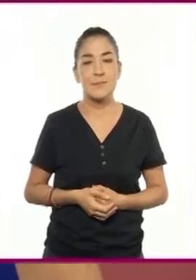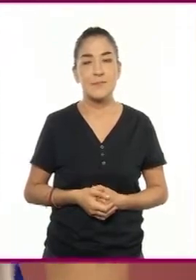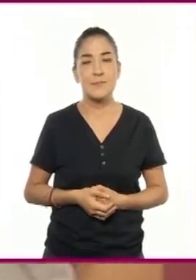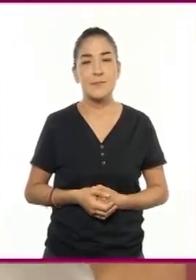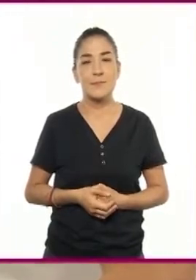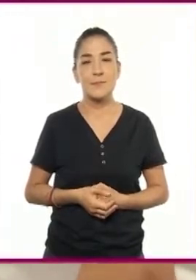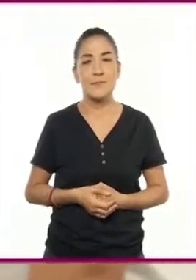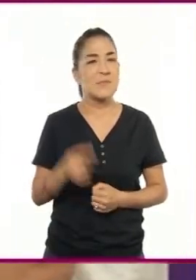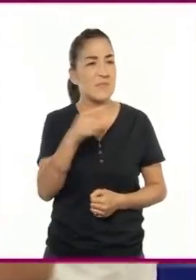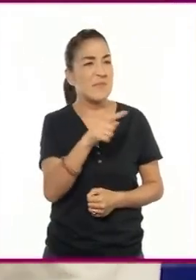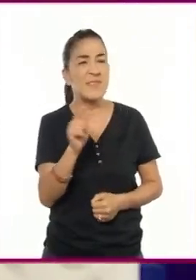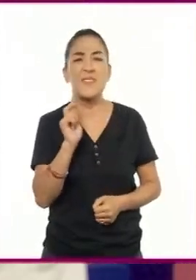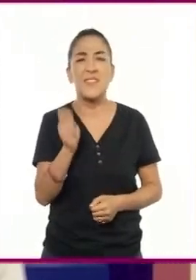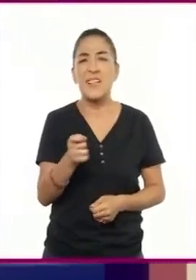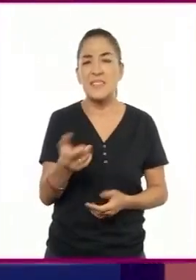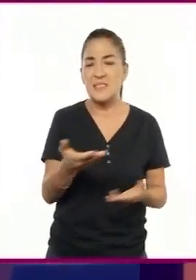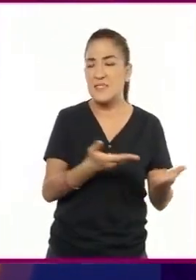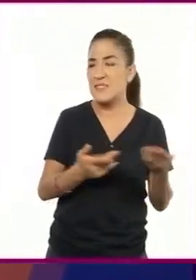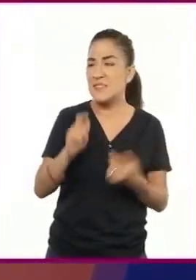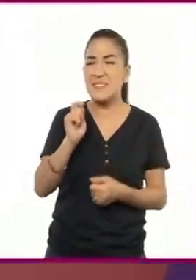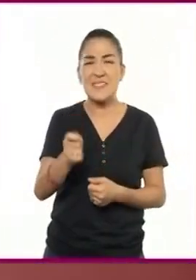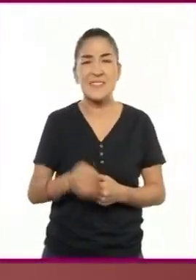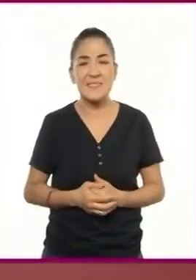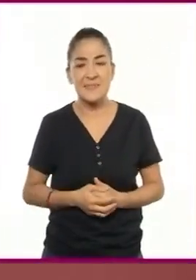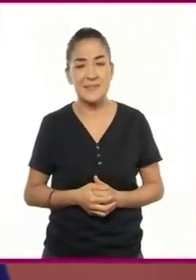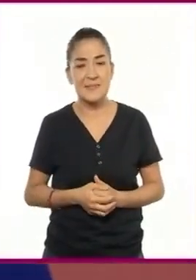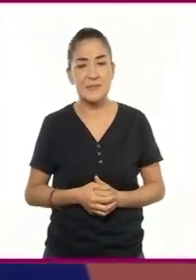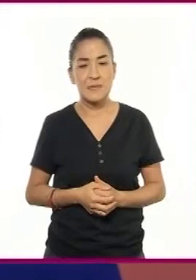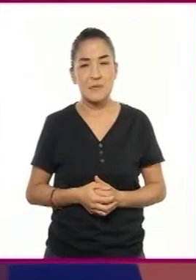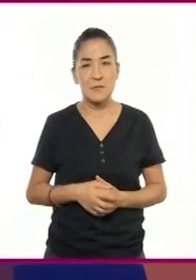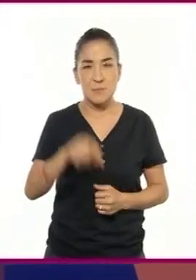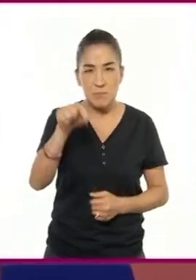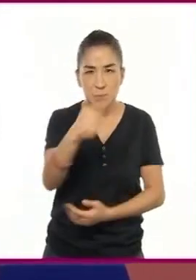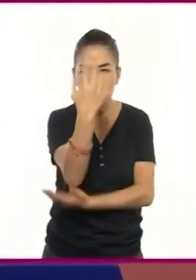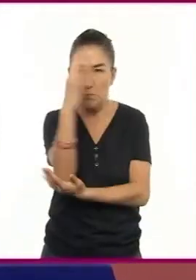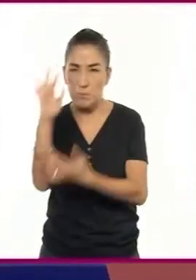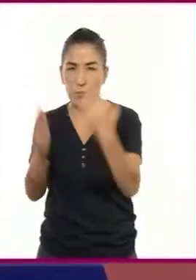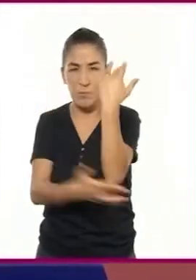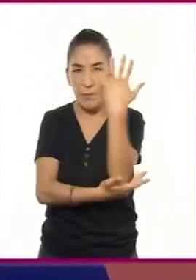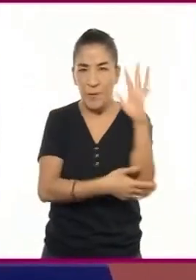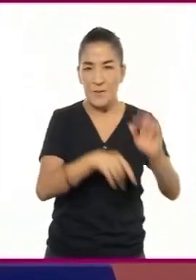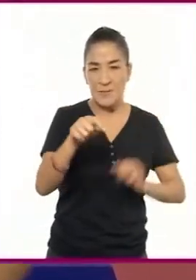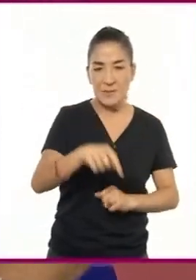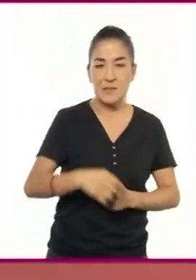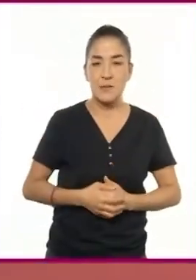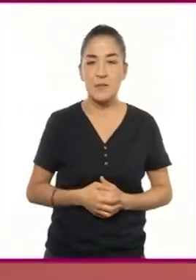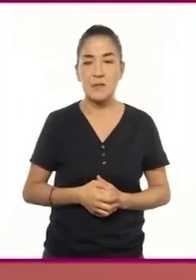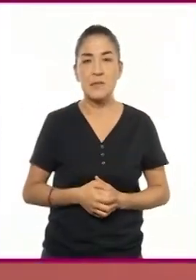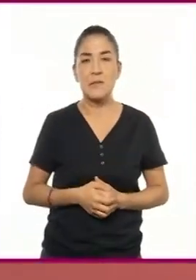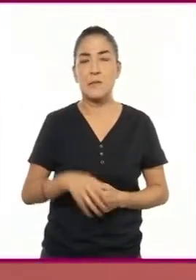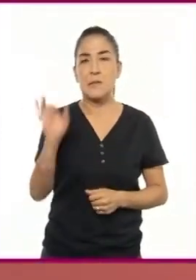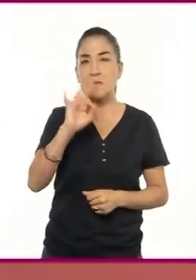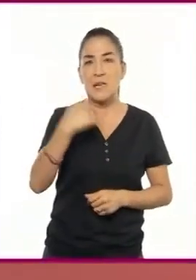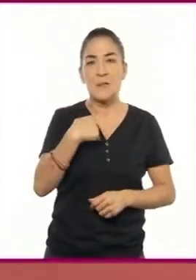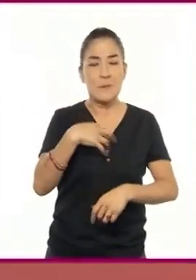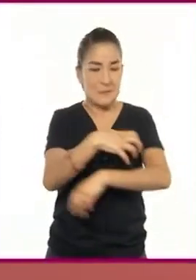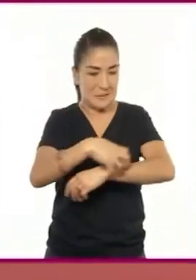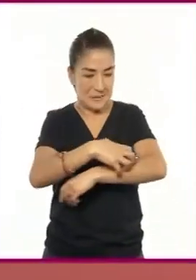¿Qué es esto? ¿Es un bosque? Soy alérgico a los árboles.